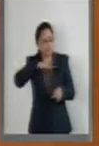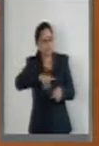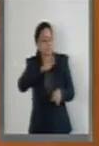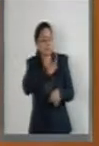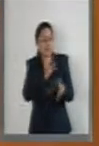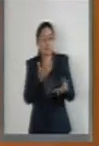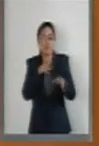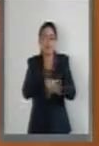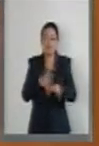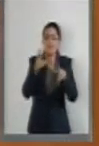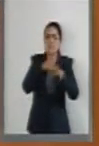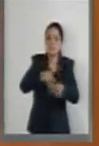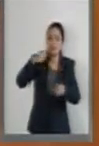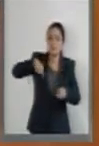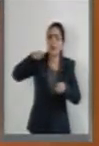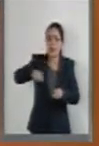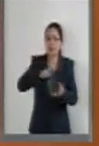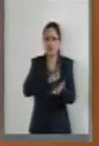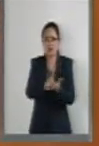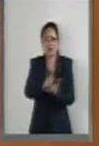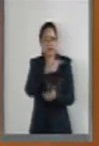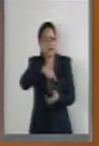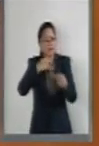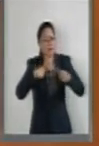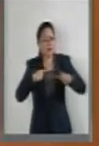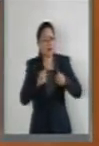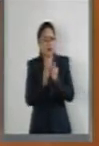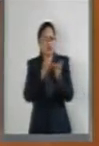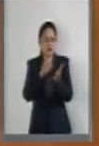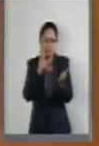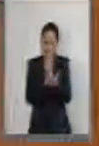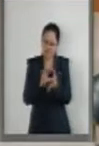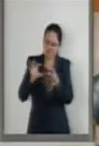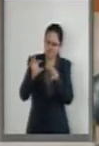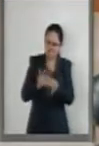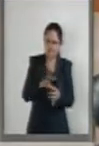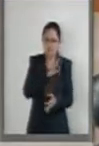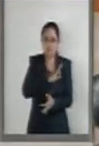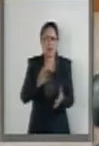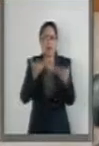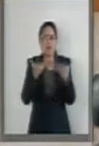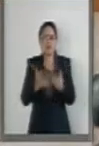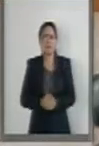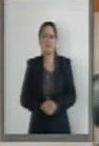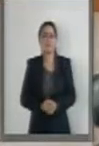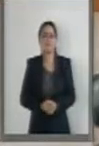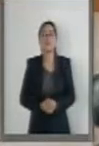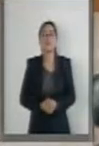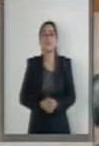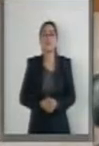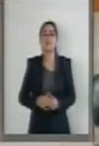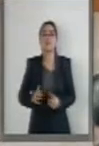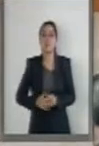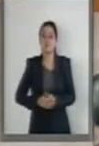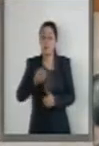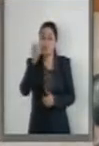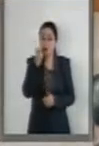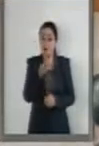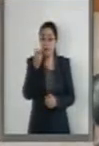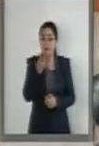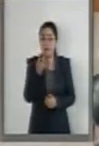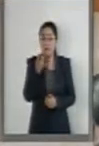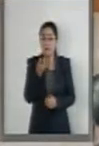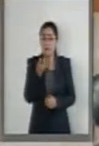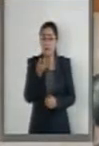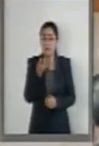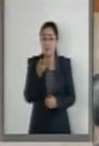pleno de sus derechos, el principio de interés superior es fundamental. El principio de inclusión es fundamental